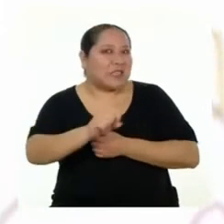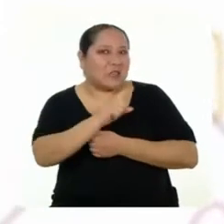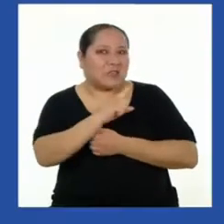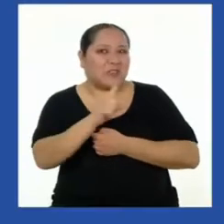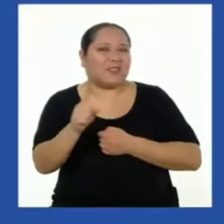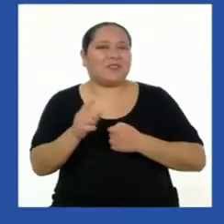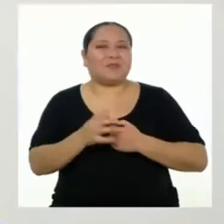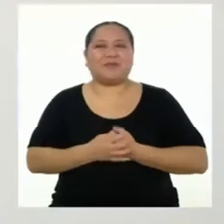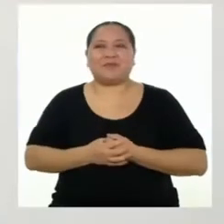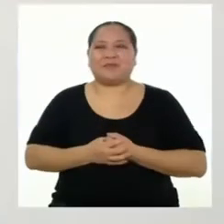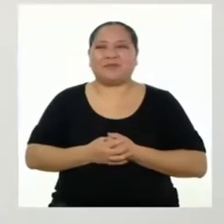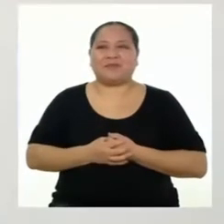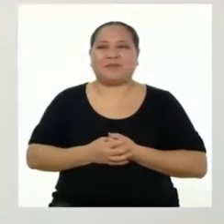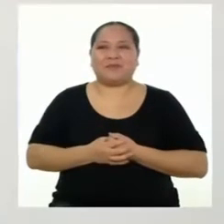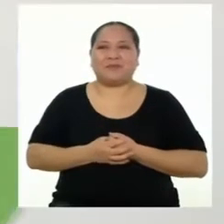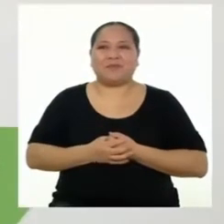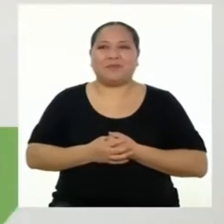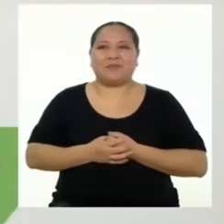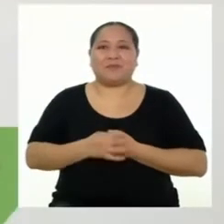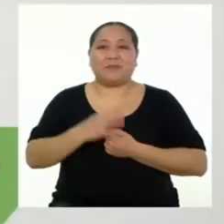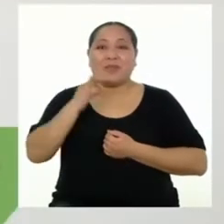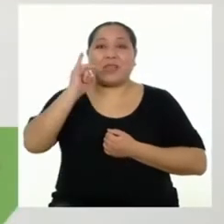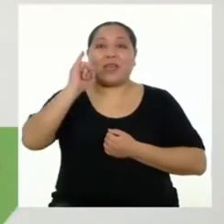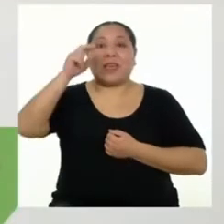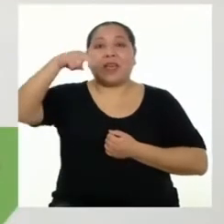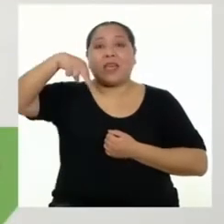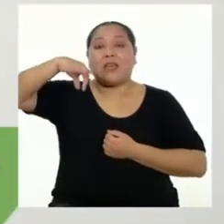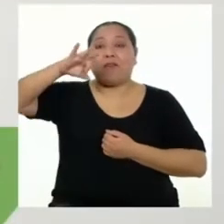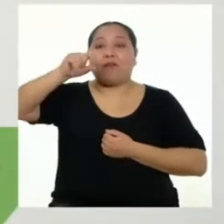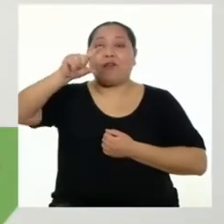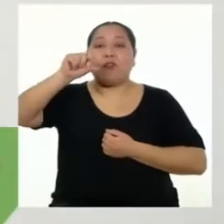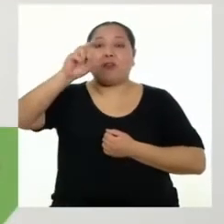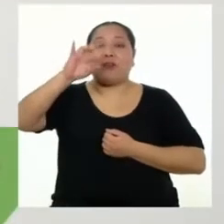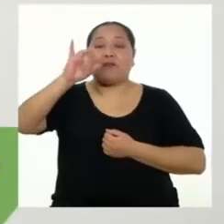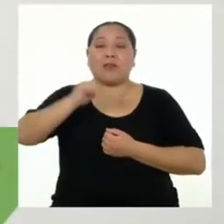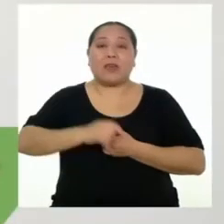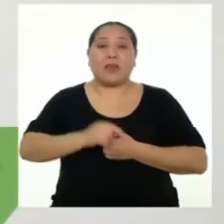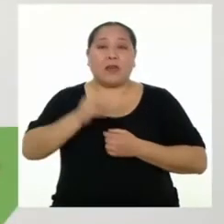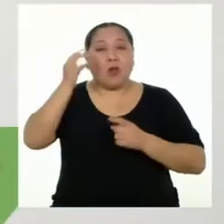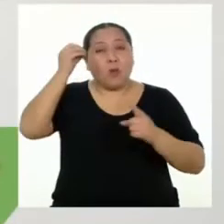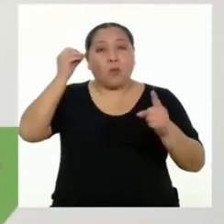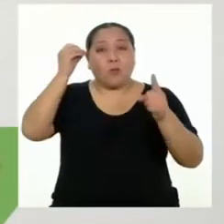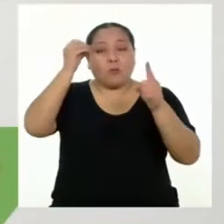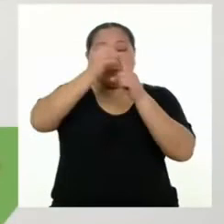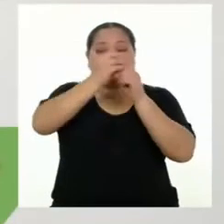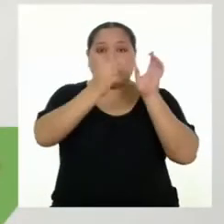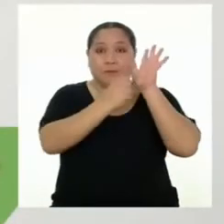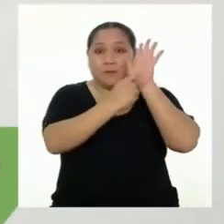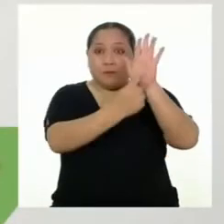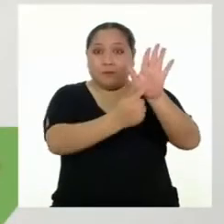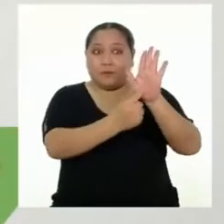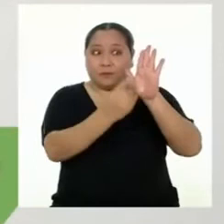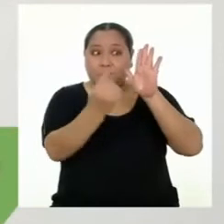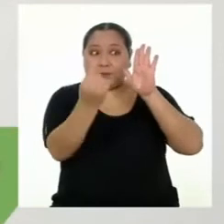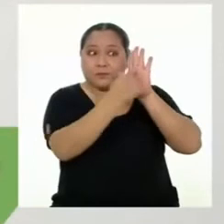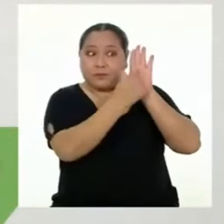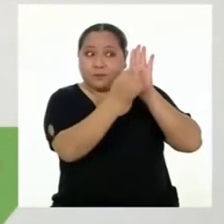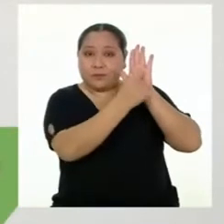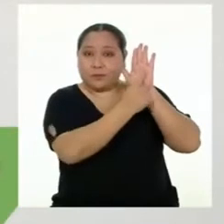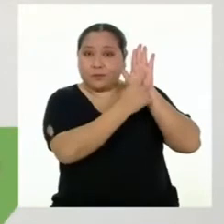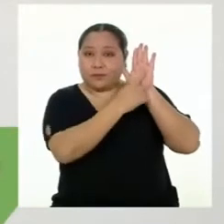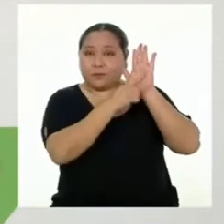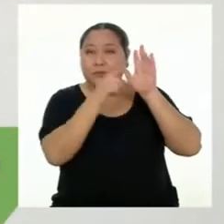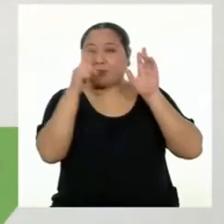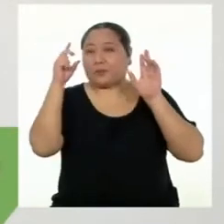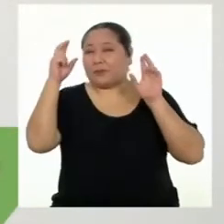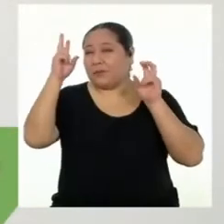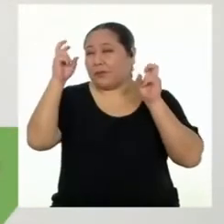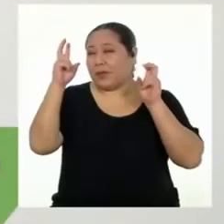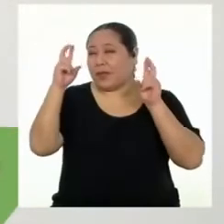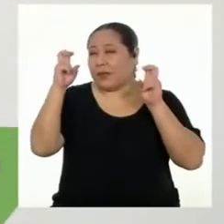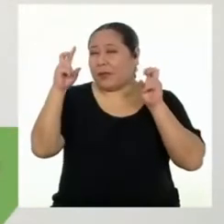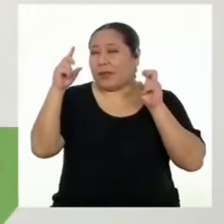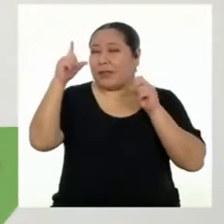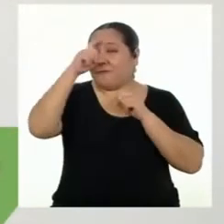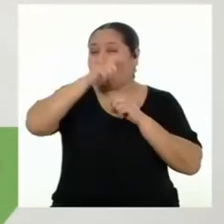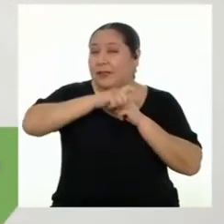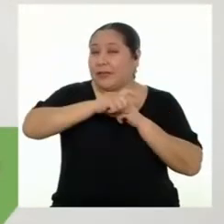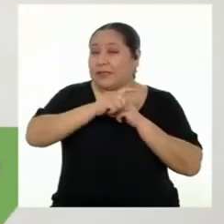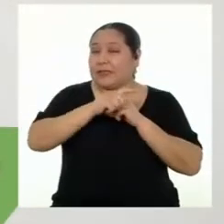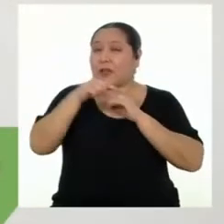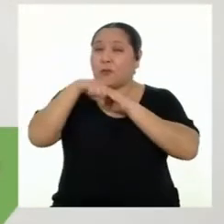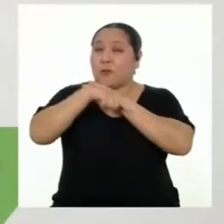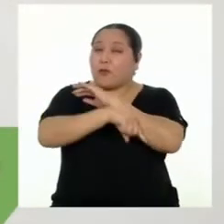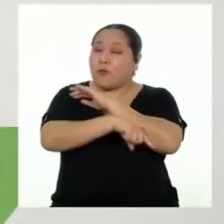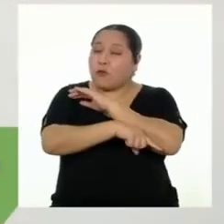es. Las infografías tienen el propósito de presentar algo complejo de manera sencilla,